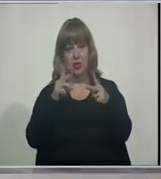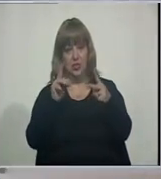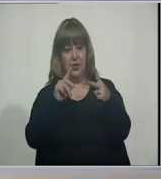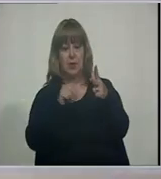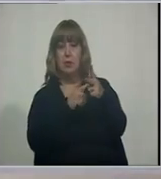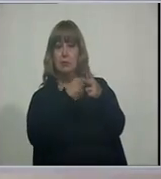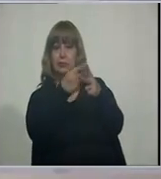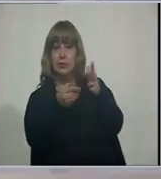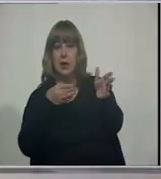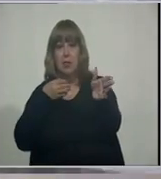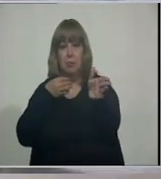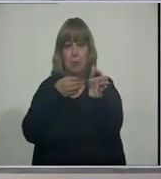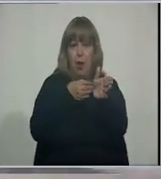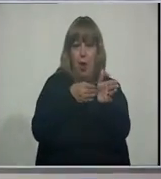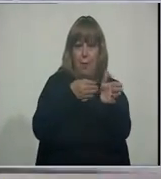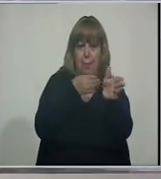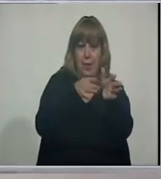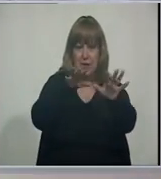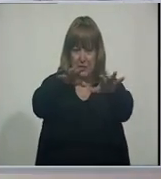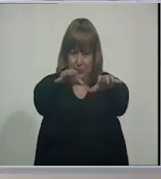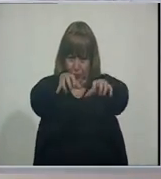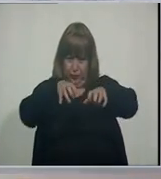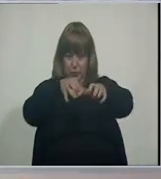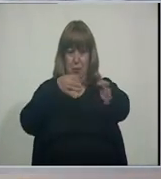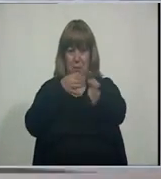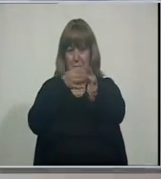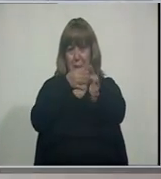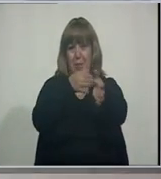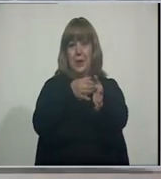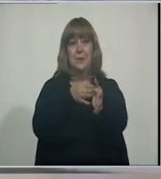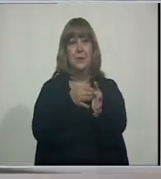En el que frena uno Y los demás no encuentran Esta situación